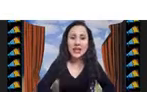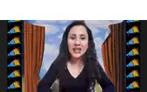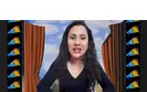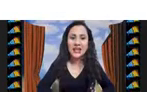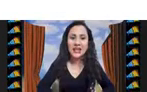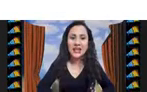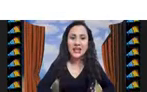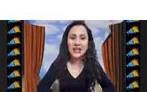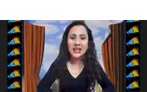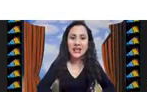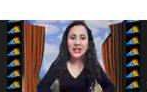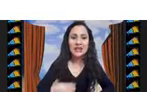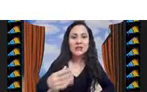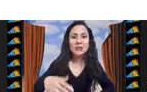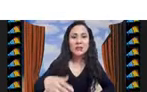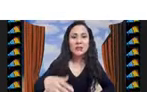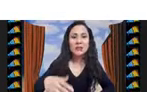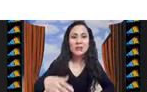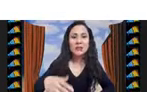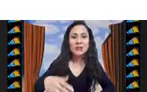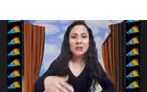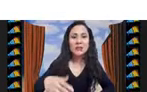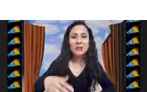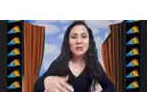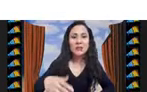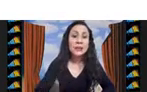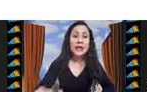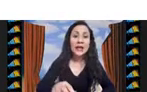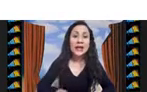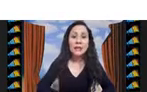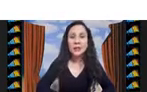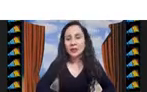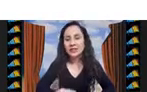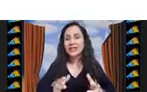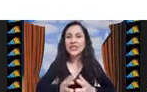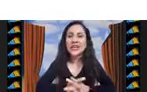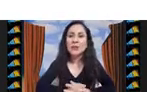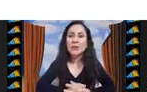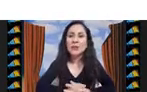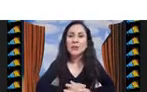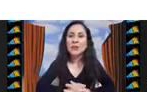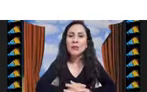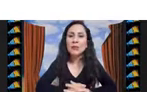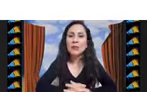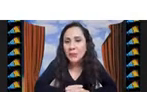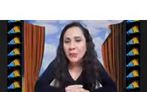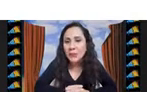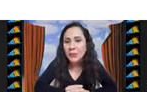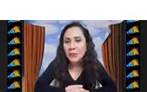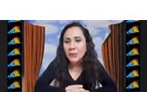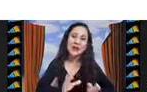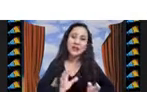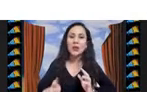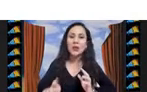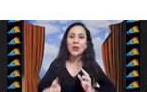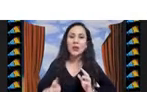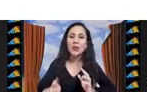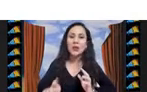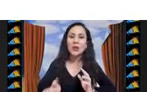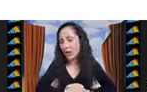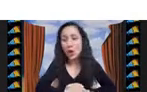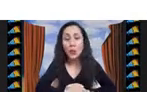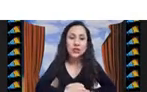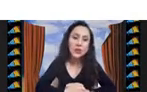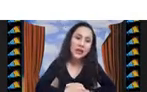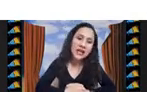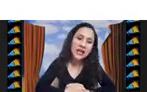desarrollar métodos de solución eficientes para resolverlos, ¿no? Bueno, les decía que el problema de la mochila, por ejemplo, para tener una